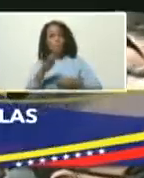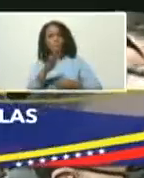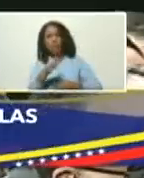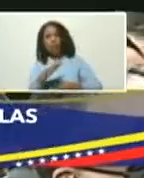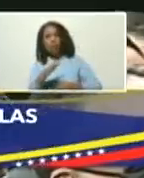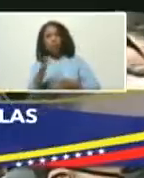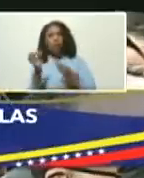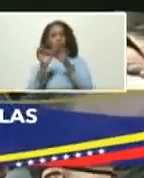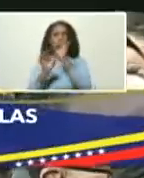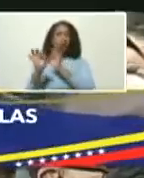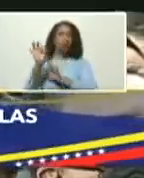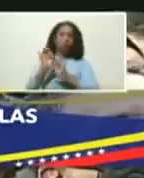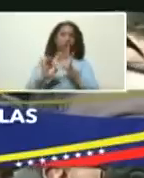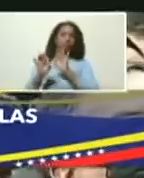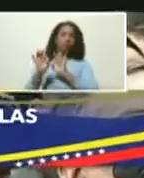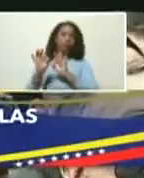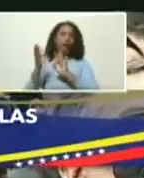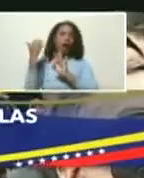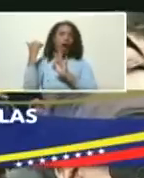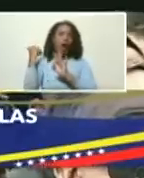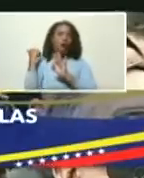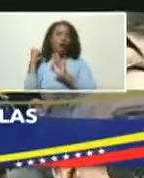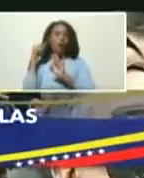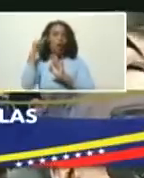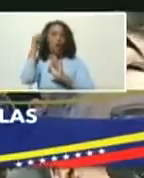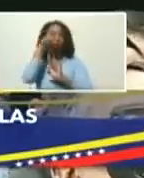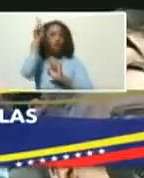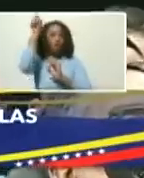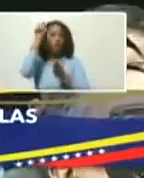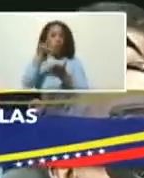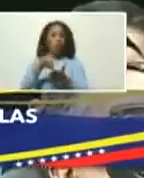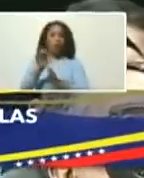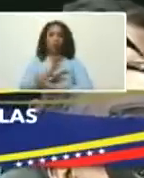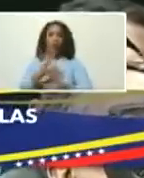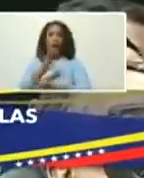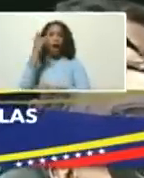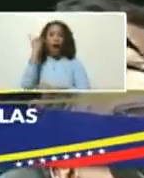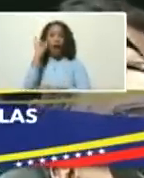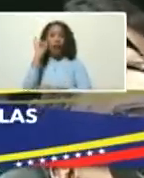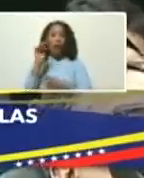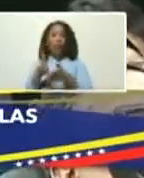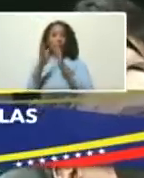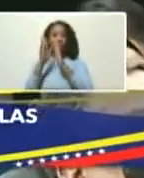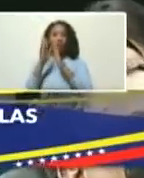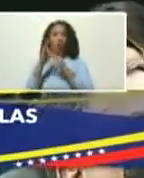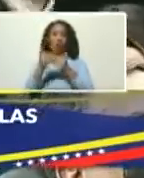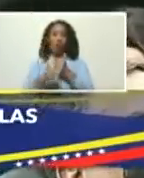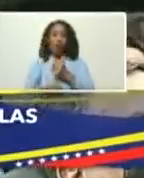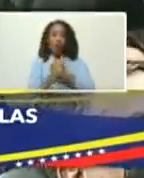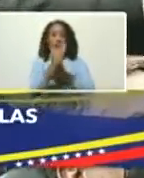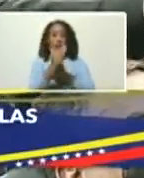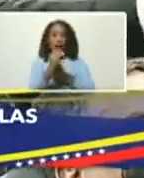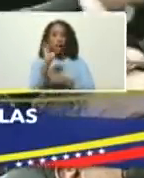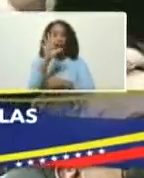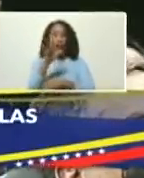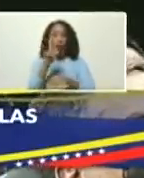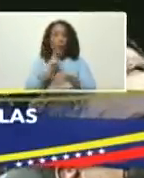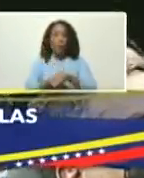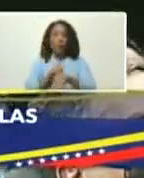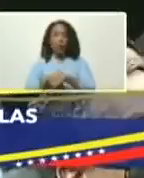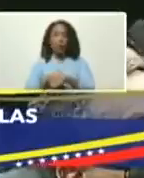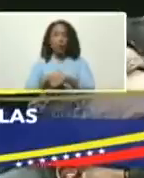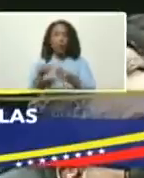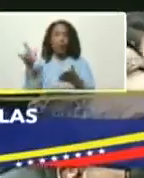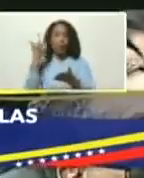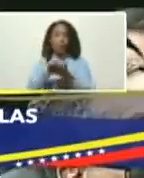lo que usted nos comentaba presidente de los que observó en Irán y que ya tenemos parte de la infraestructura adelantada a 5 minutos del aeropuerto